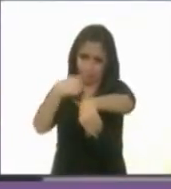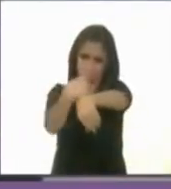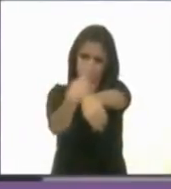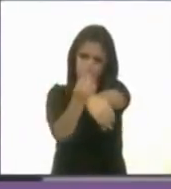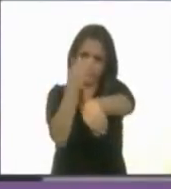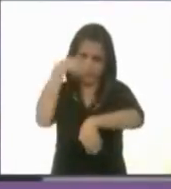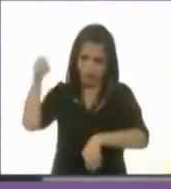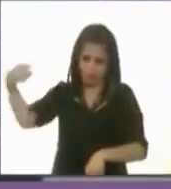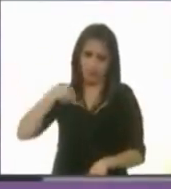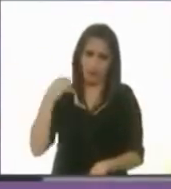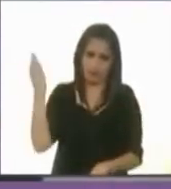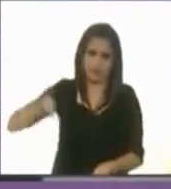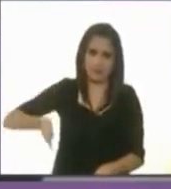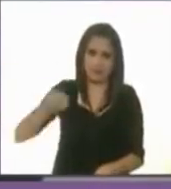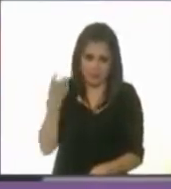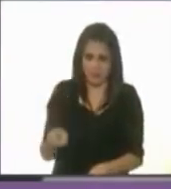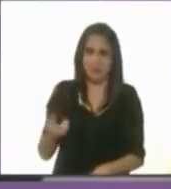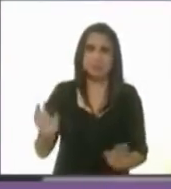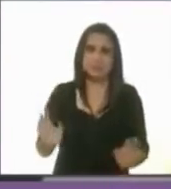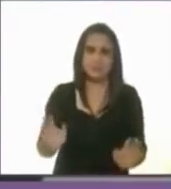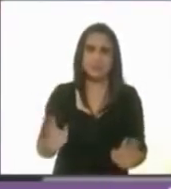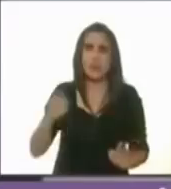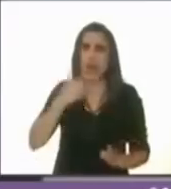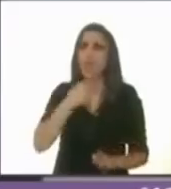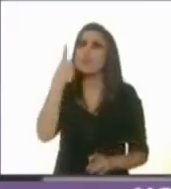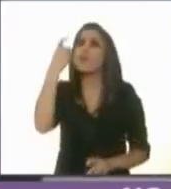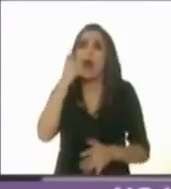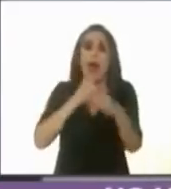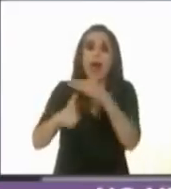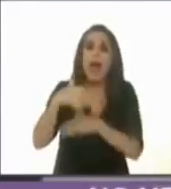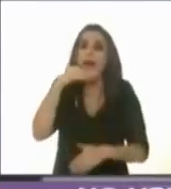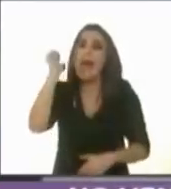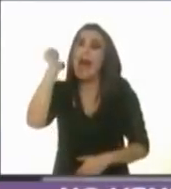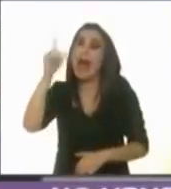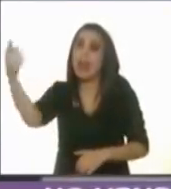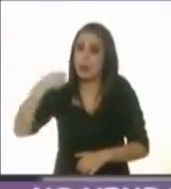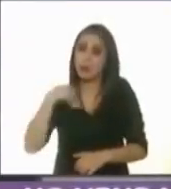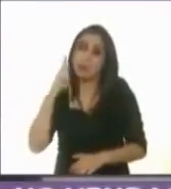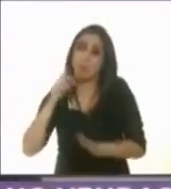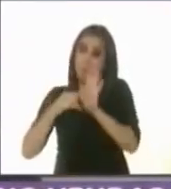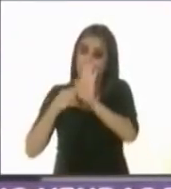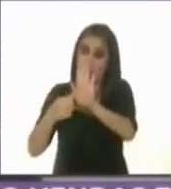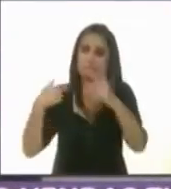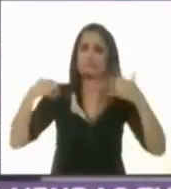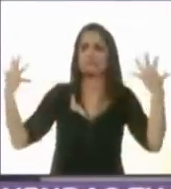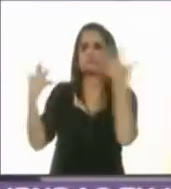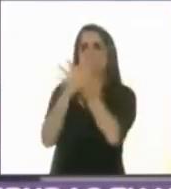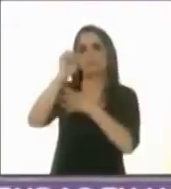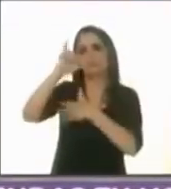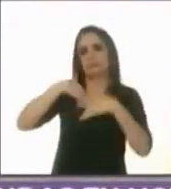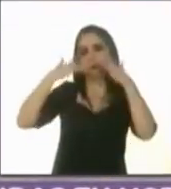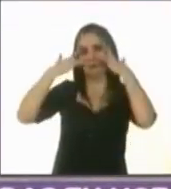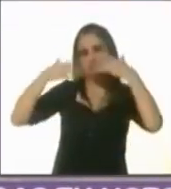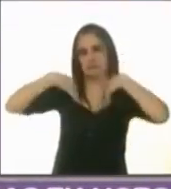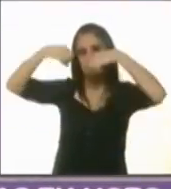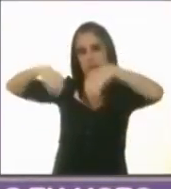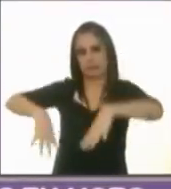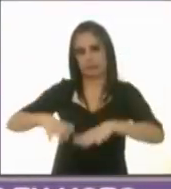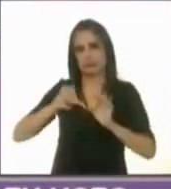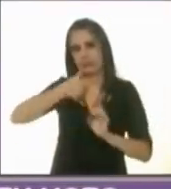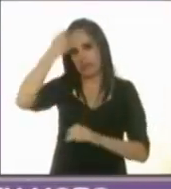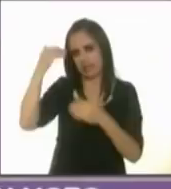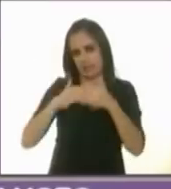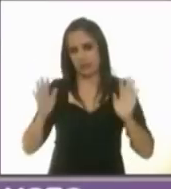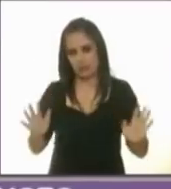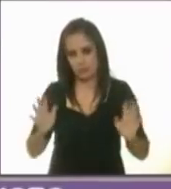aceptes ese reto. Prueba, prueba que hay un solo acto de corrupción y renuncio a mi candidatura. Muchísimas gracias, candidata Alejandra Barrales,